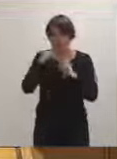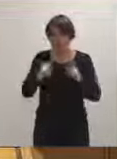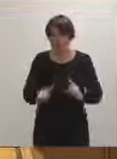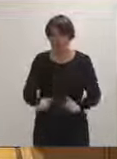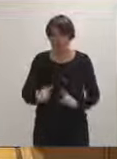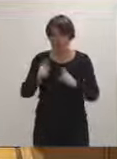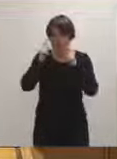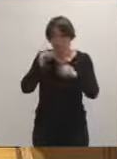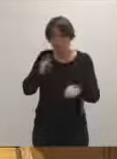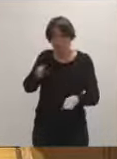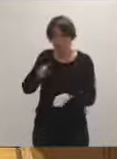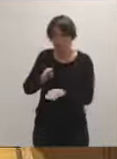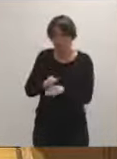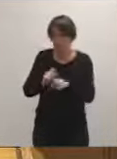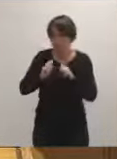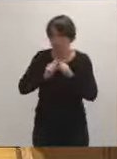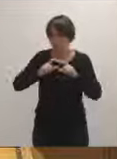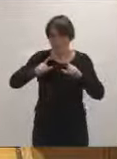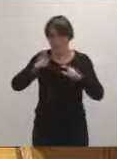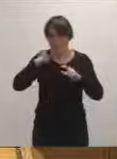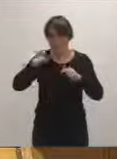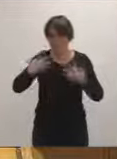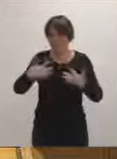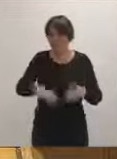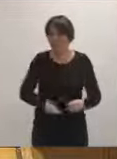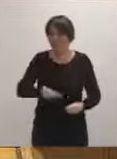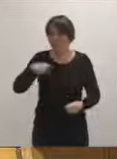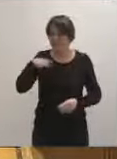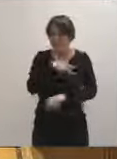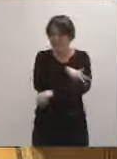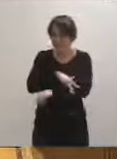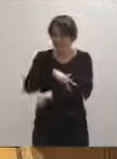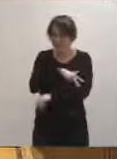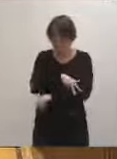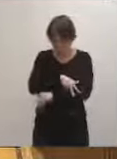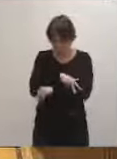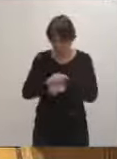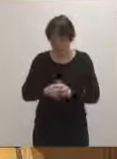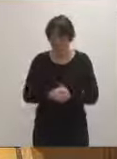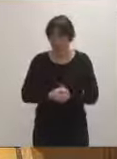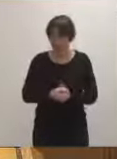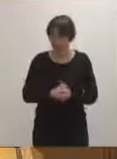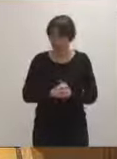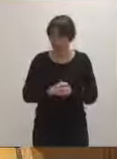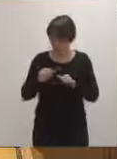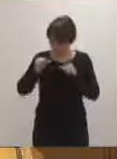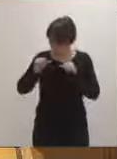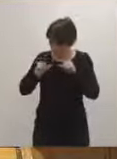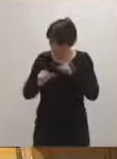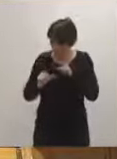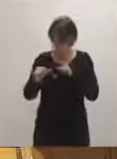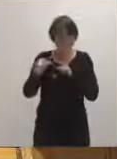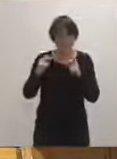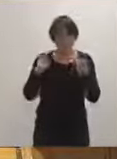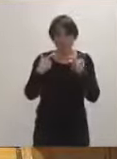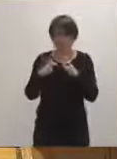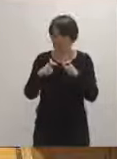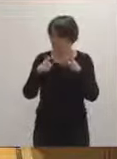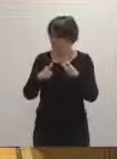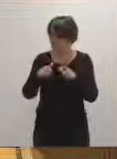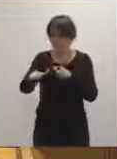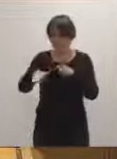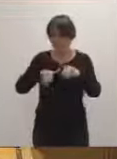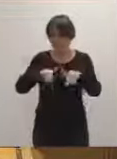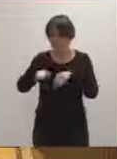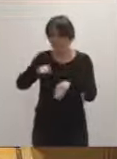primeras ayudas que se activaron con carácter general por el Gobierno vasco. Desde entonces el Departamento ha seguido convocando ayudas